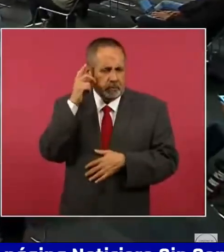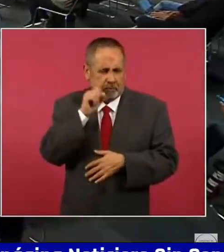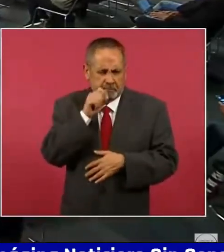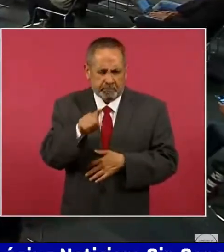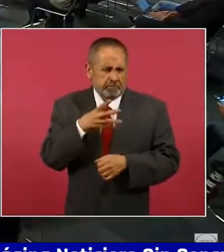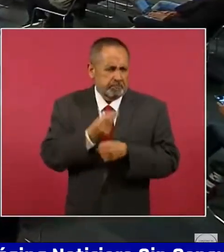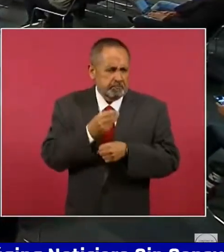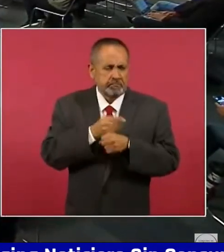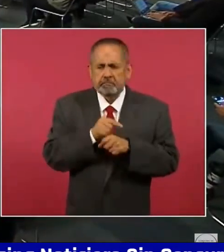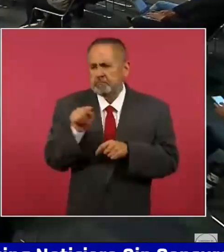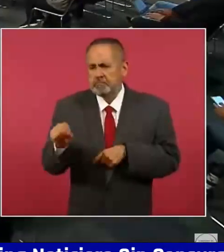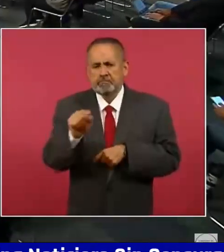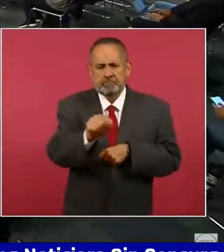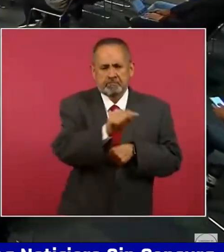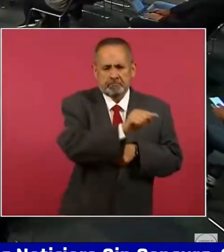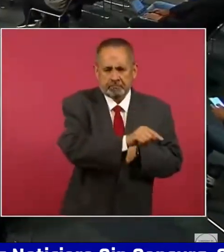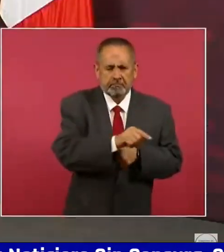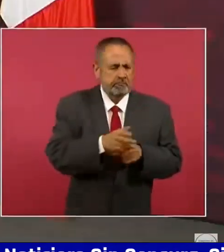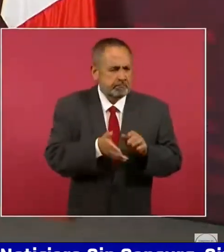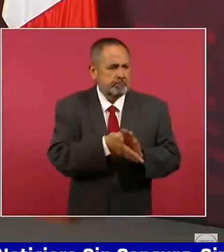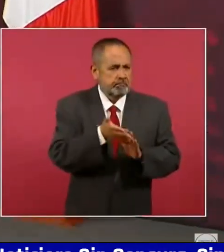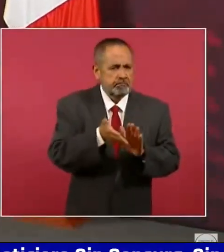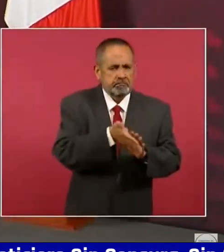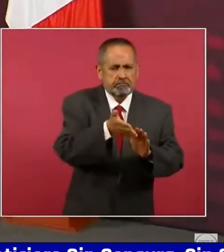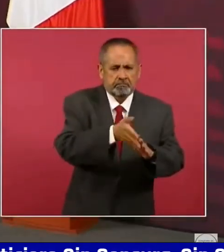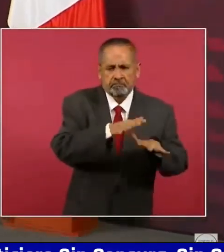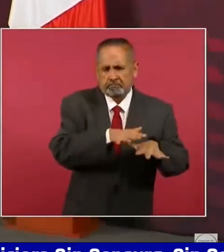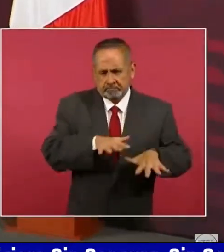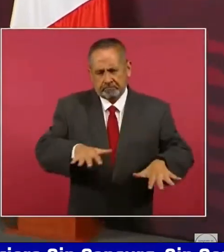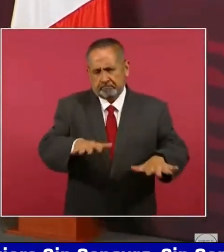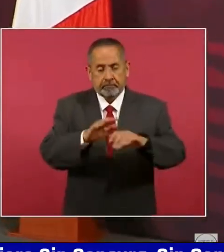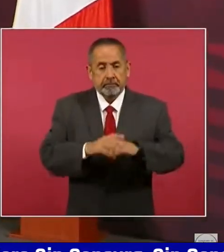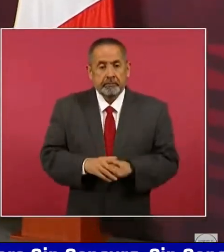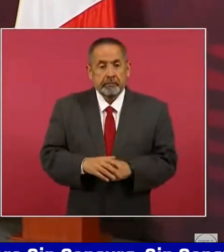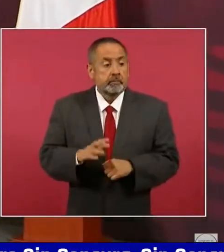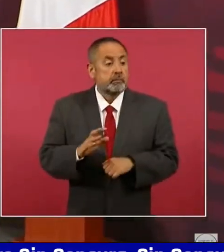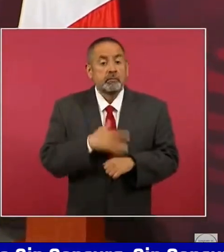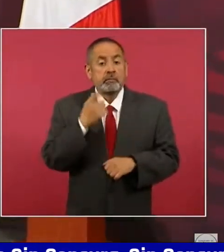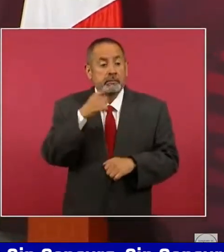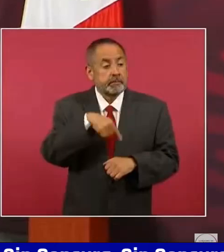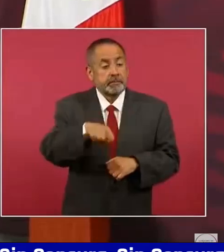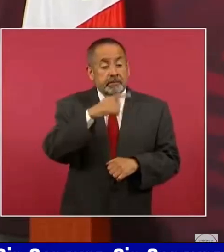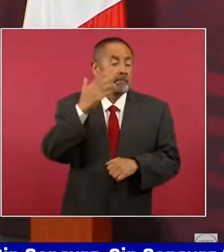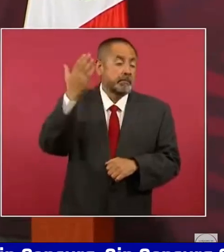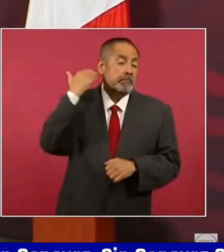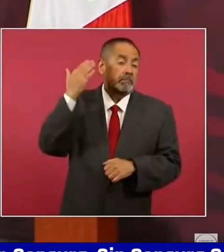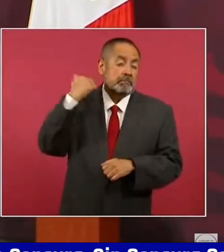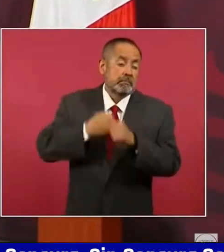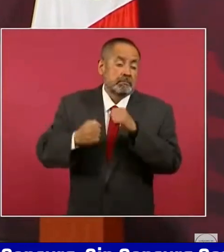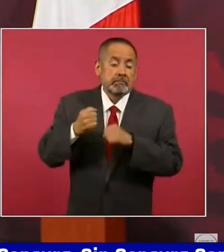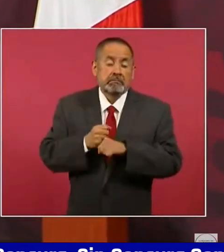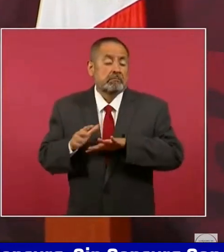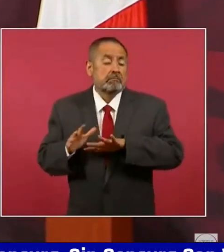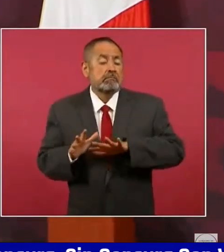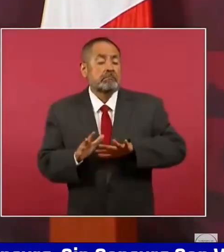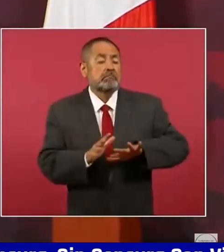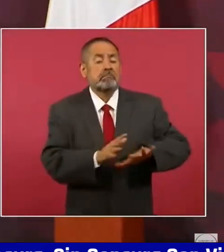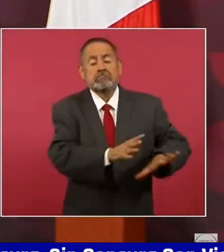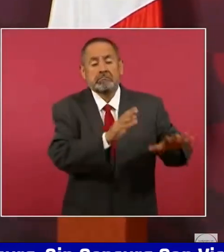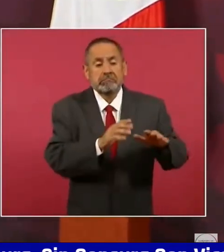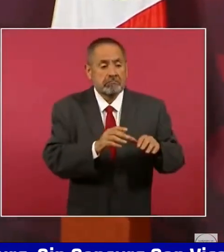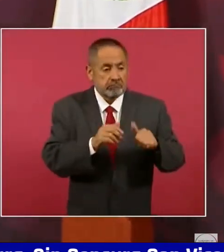Porque es una zona marginada, abandonada